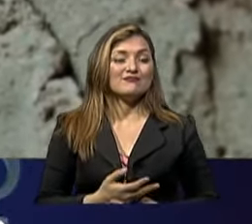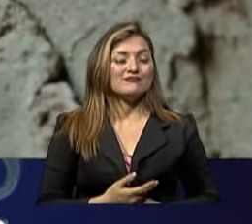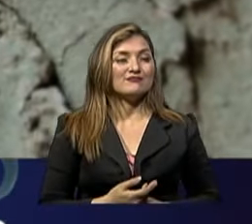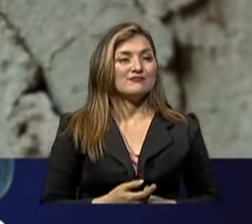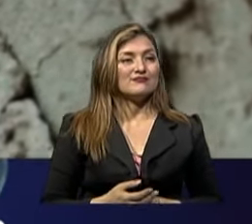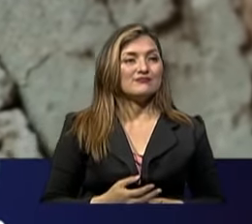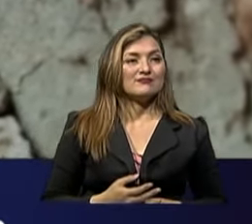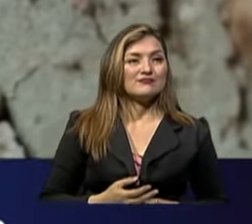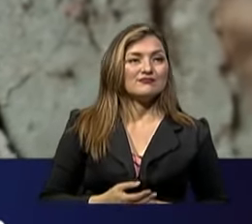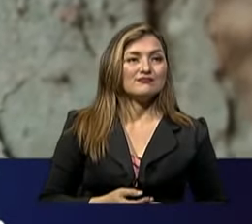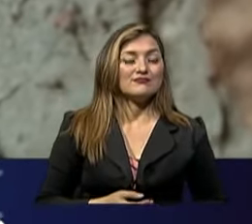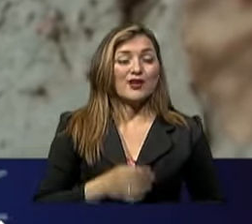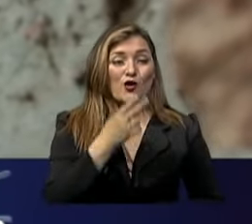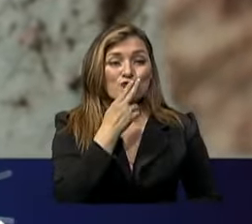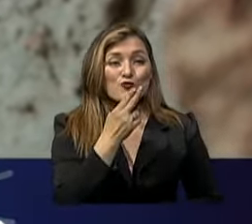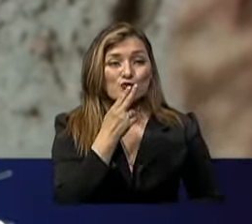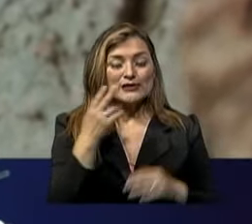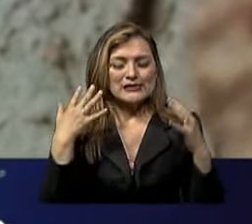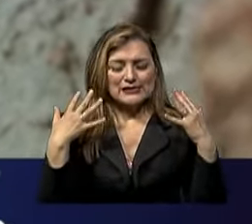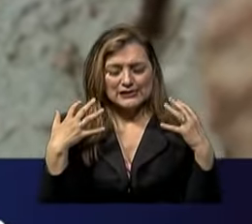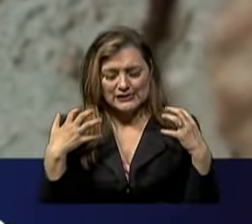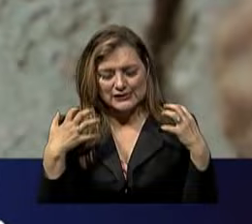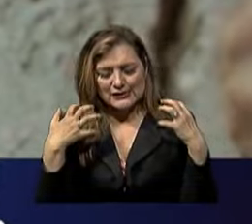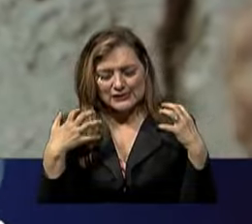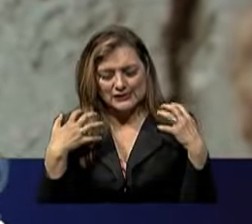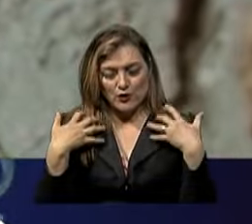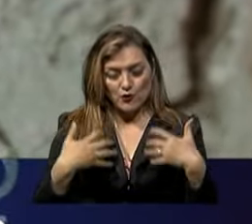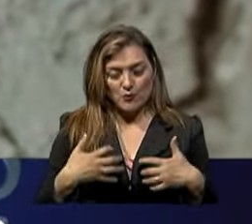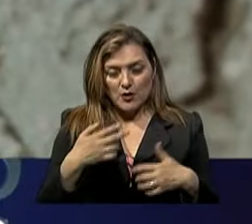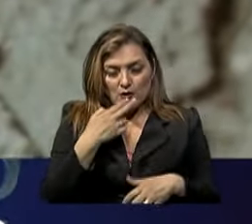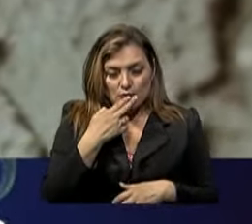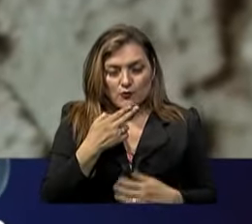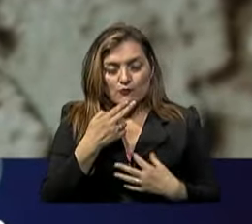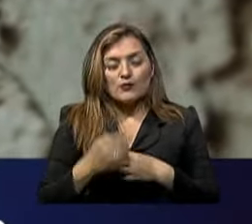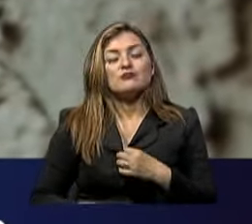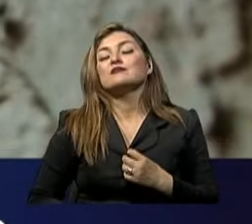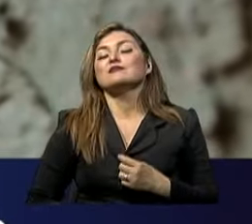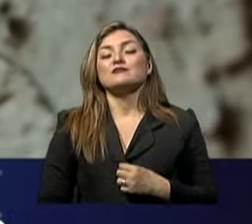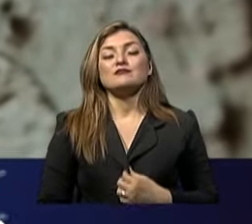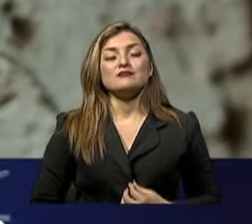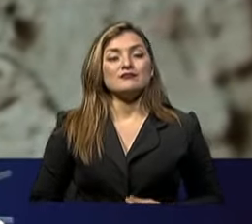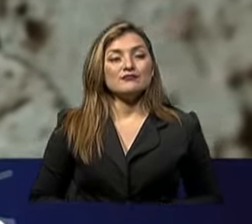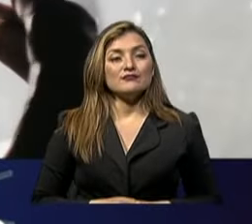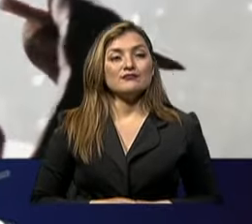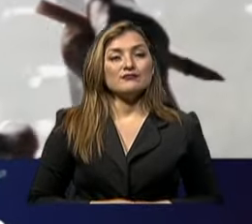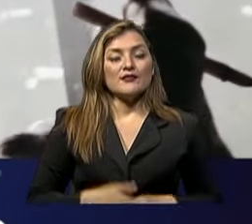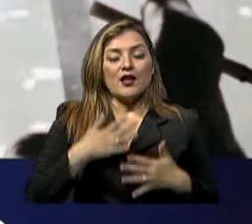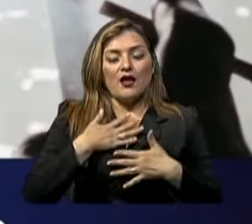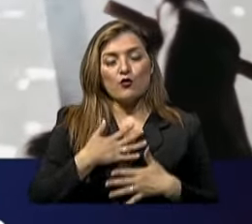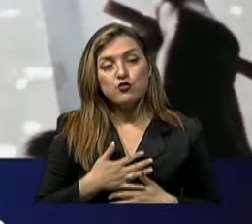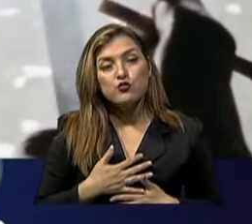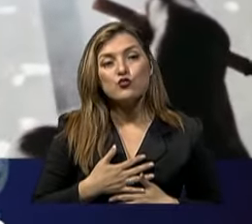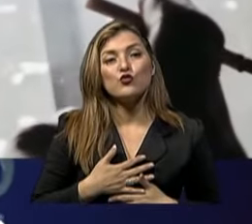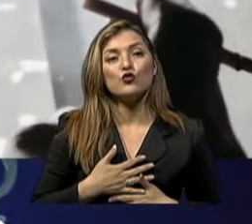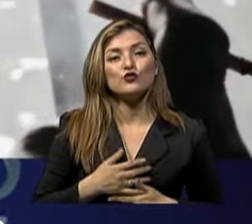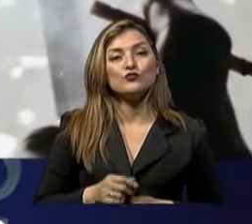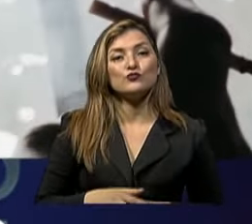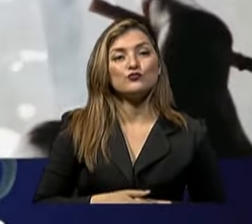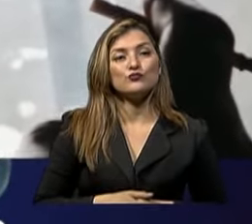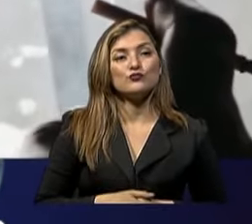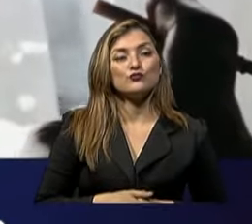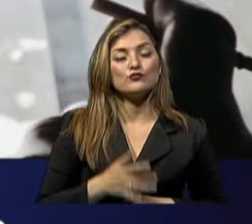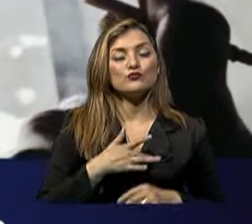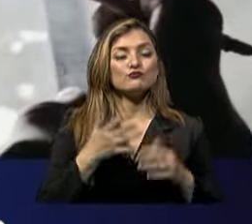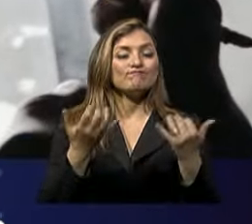pitadita Y esa sensación Que seguramente El cuerpo reconoció Y que me generó Una satisfacción En ese momento Me hizo